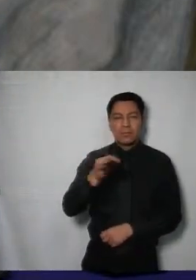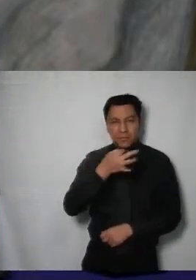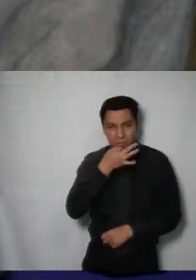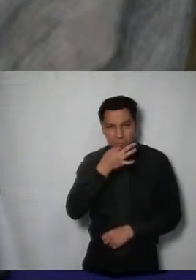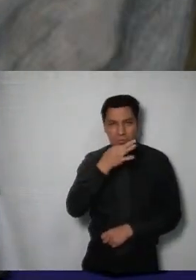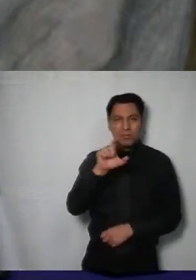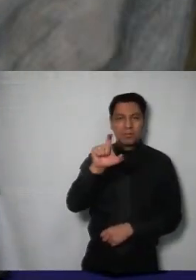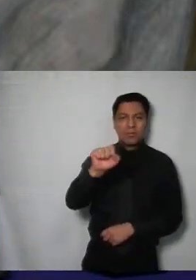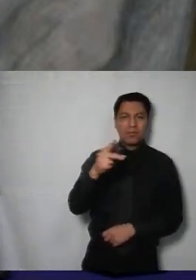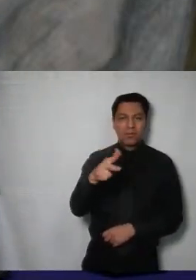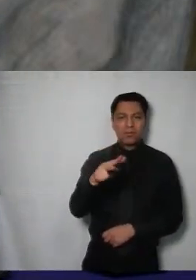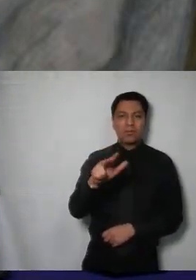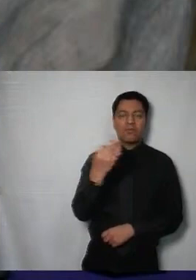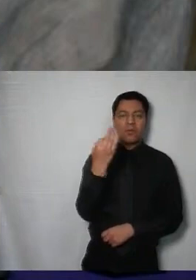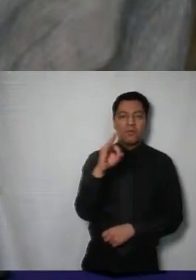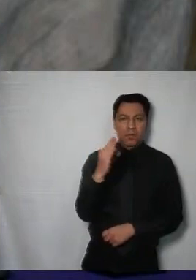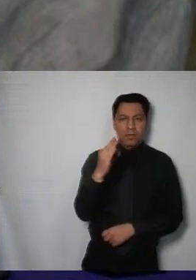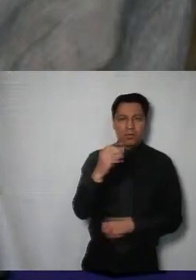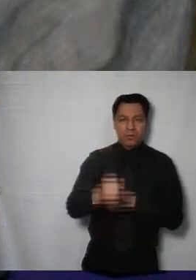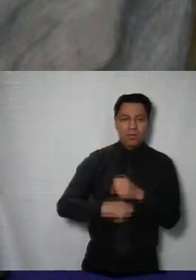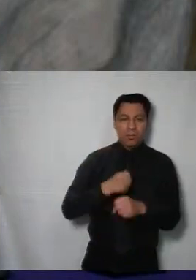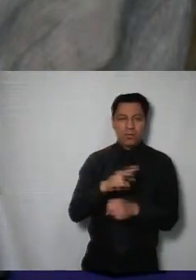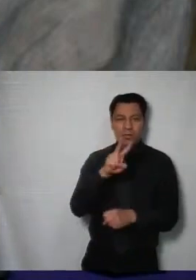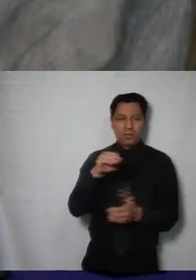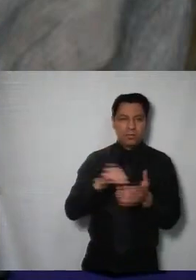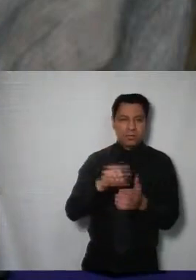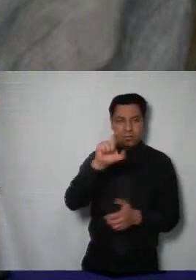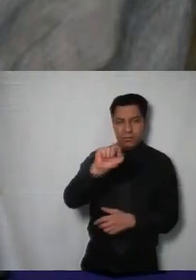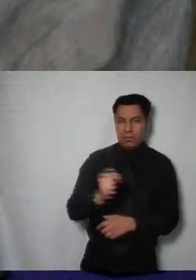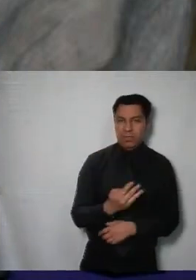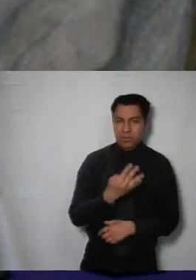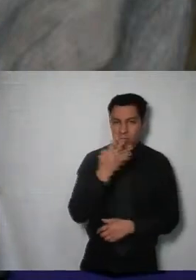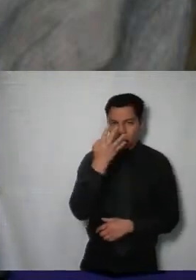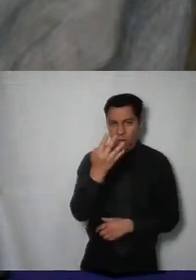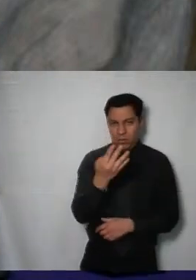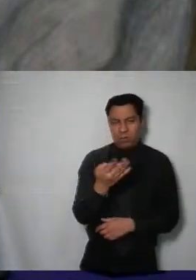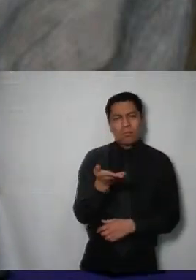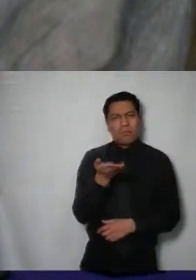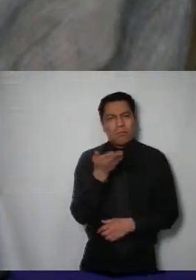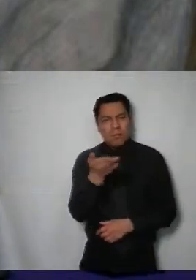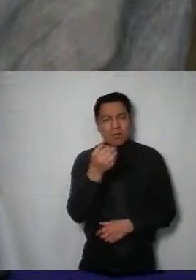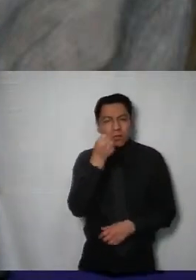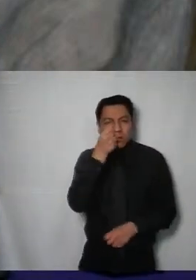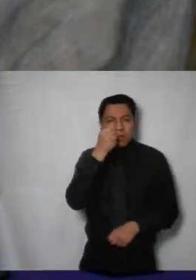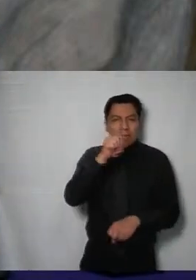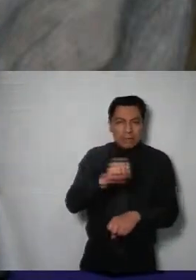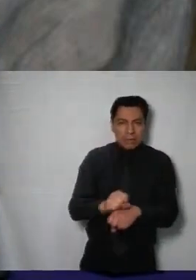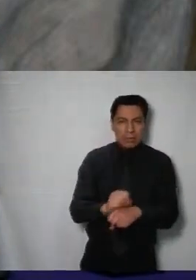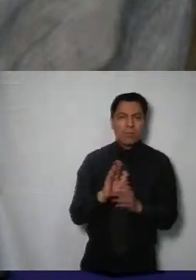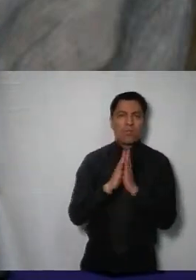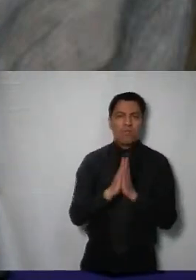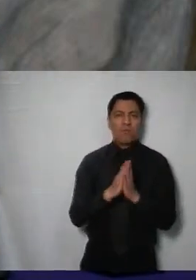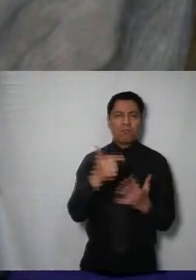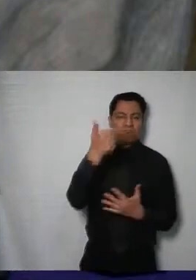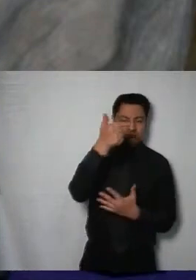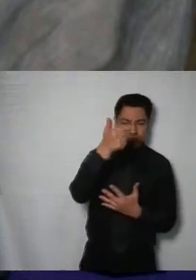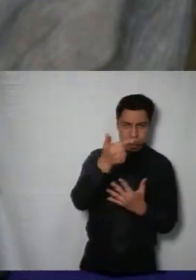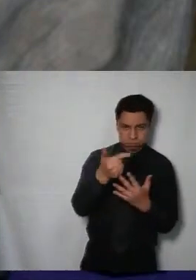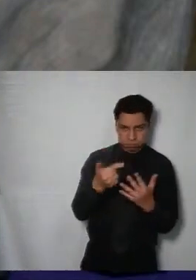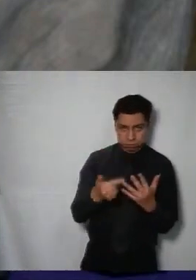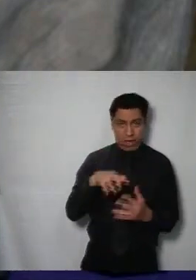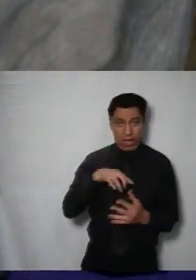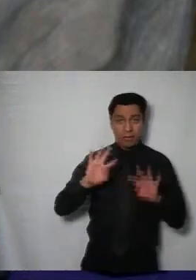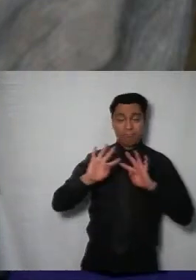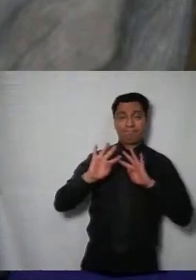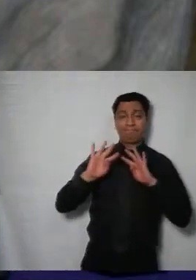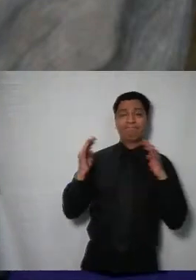28 de febrero del año 2024, le solicitó a la Secretaria Técnica, Miriam Soto Domínguez, que proceda al pase de lista, ello con el fin de verificar si existe el